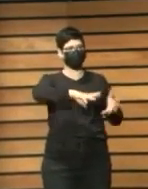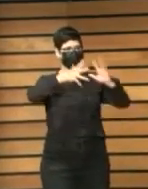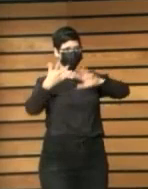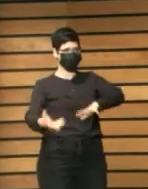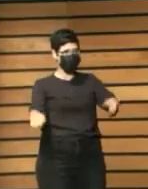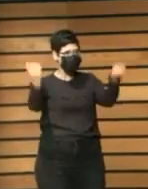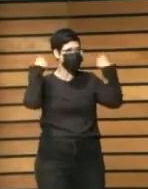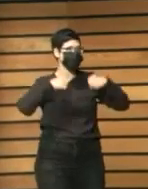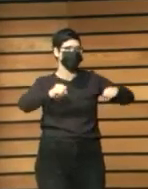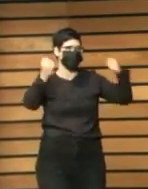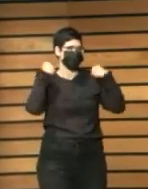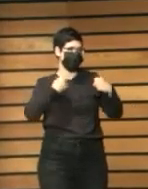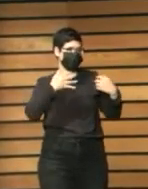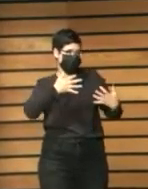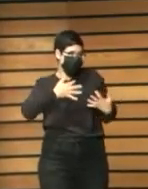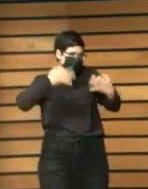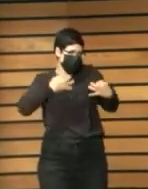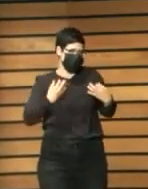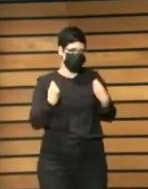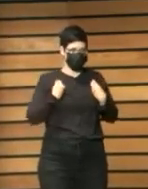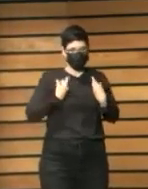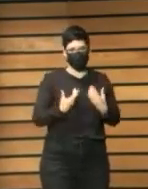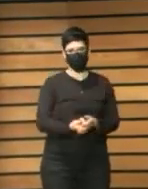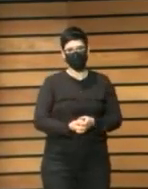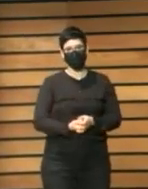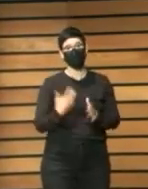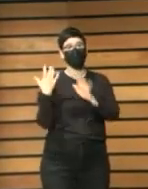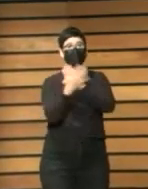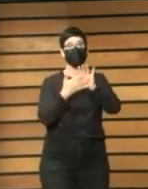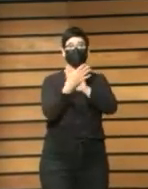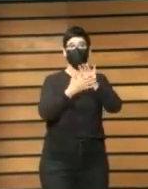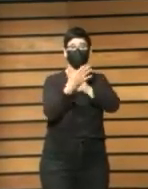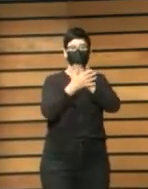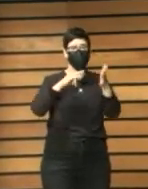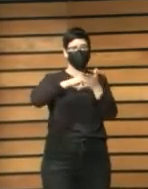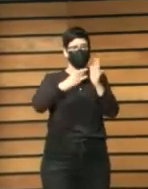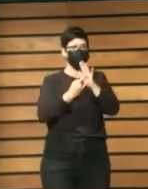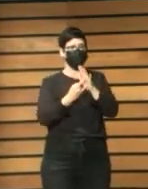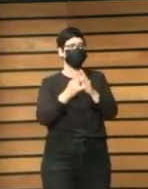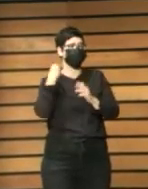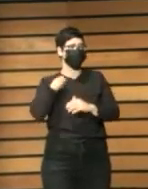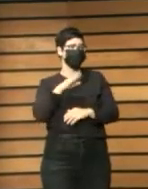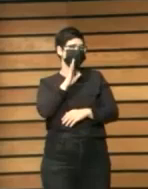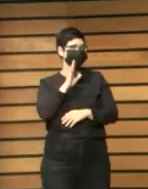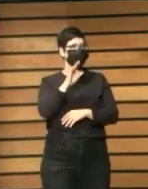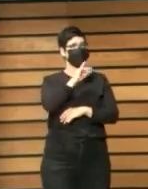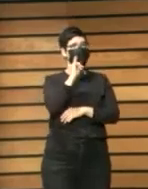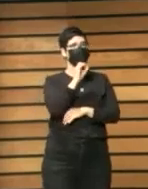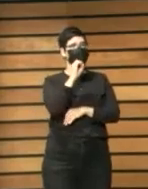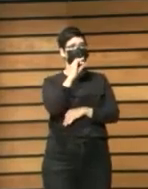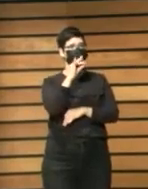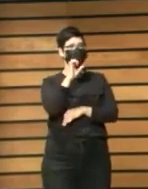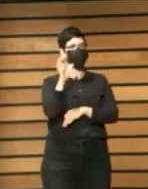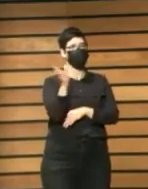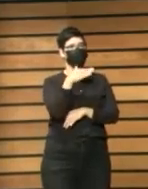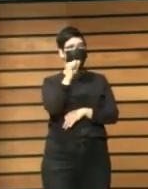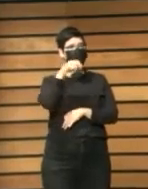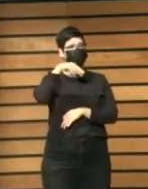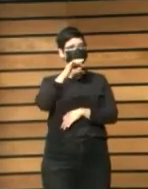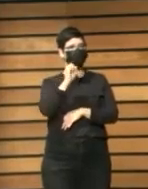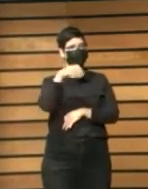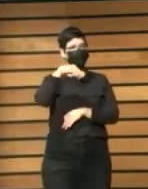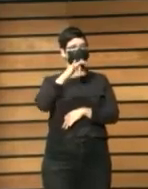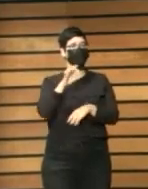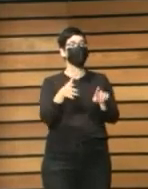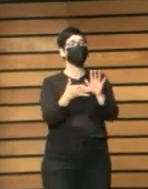cualquier caso no hablando del programa este del proyecto José Antonio y ahondando en la idea que comentaba Alicia no